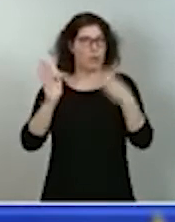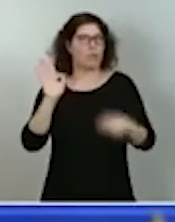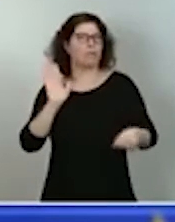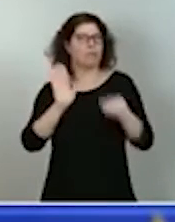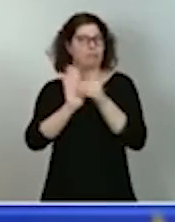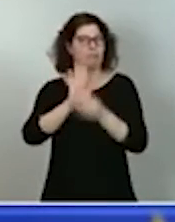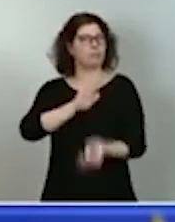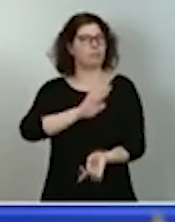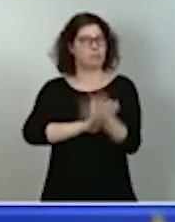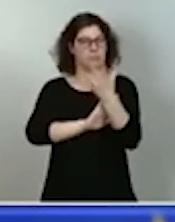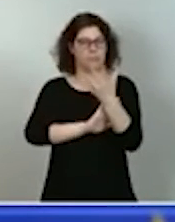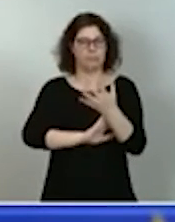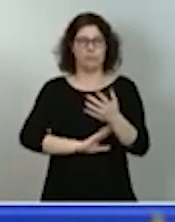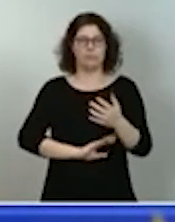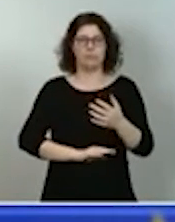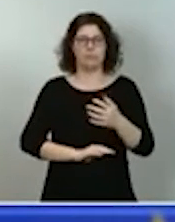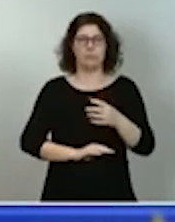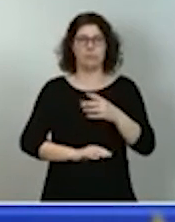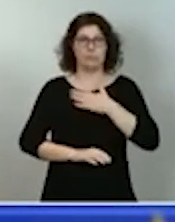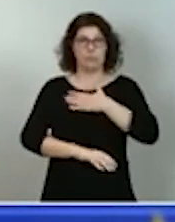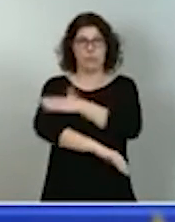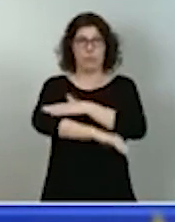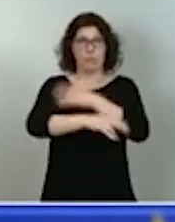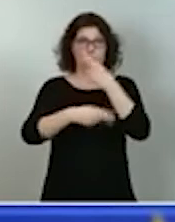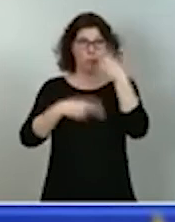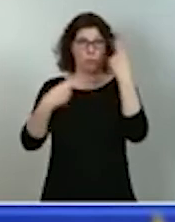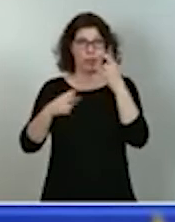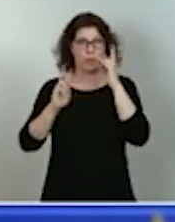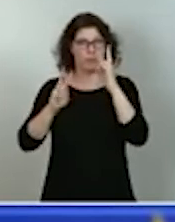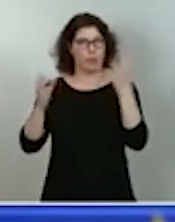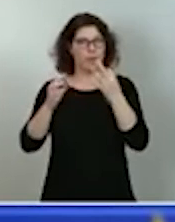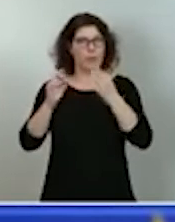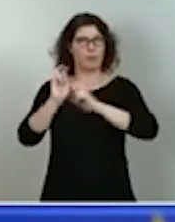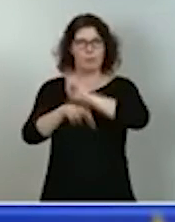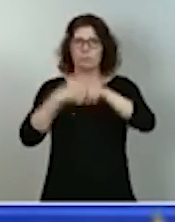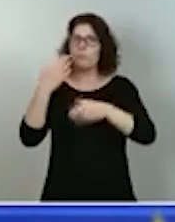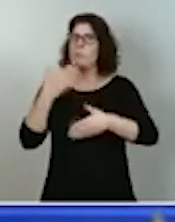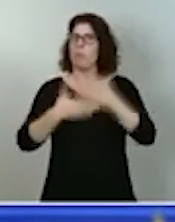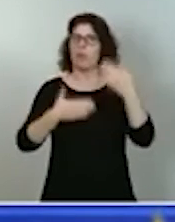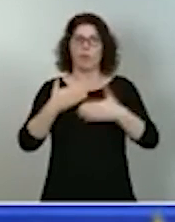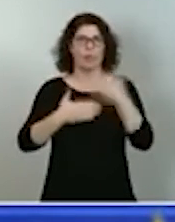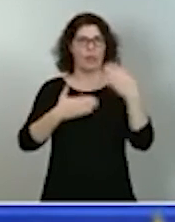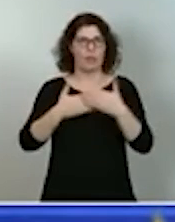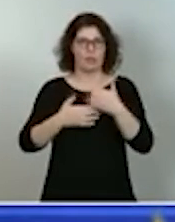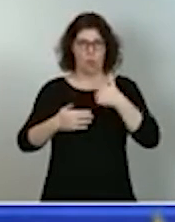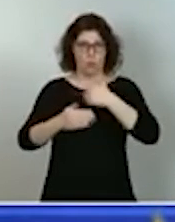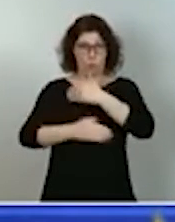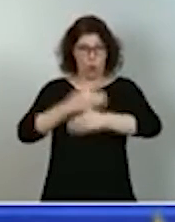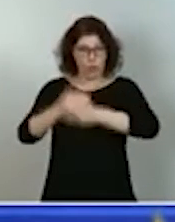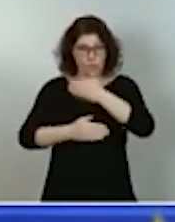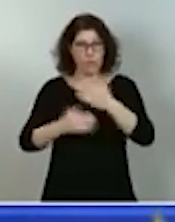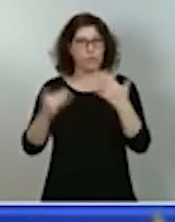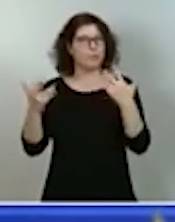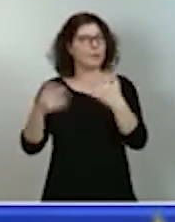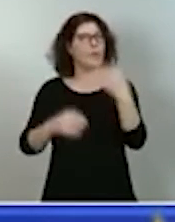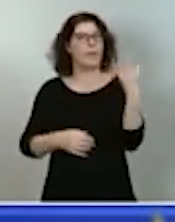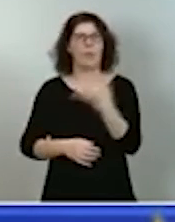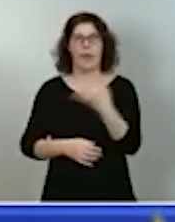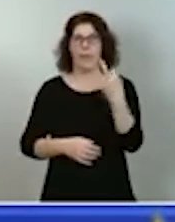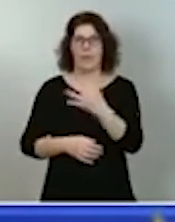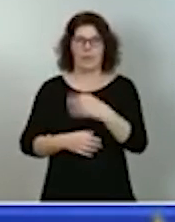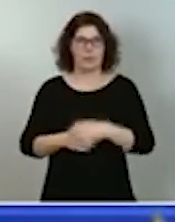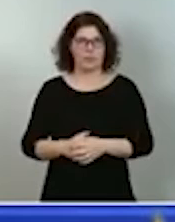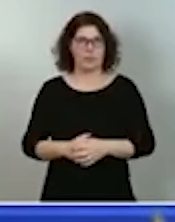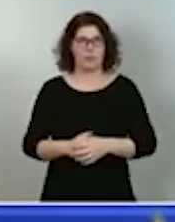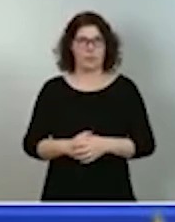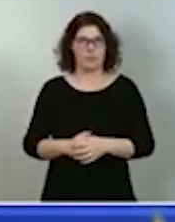modernizar nuestra Administración Pública, necesitamos aligerar nuestros procedimientos sin que falte un ápice de rigor